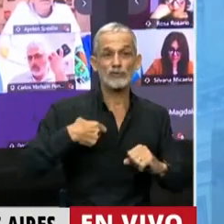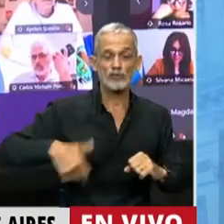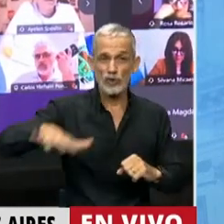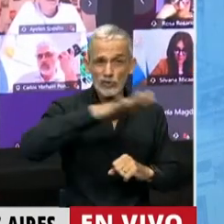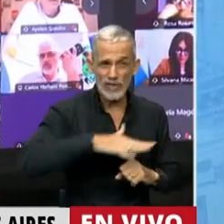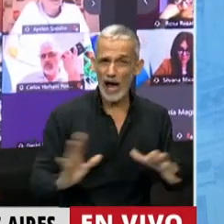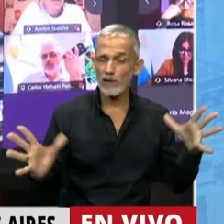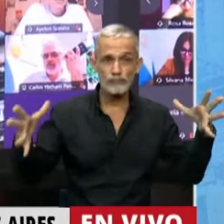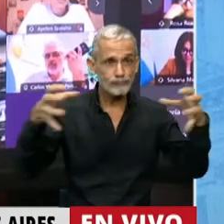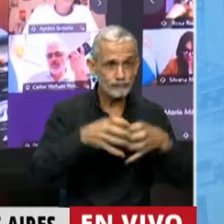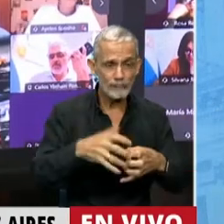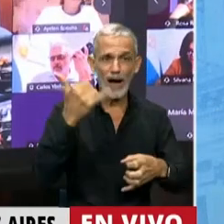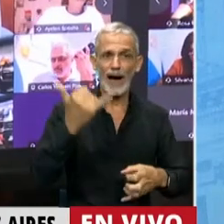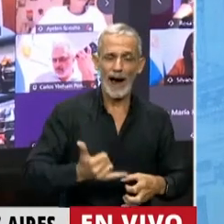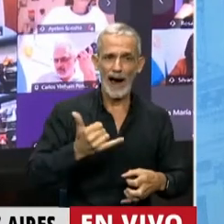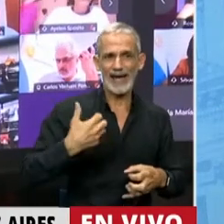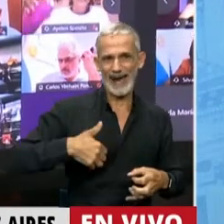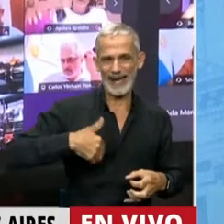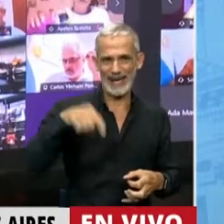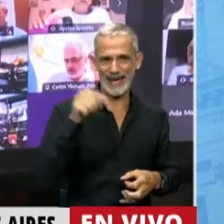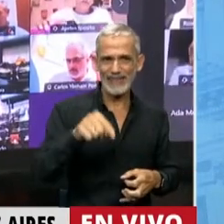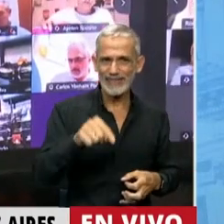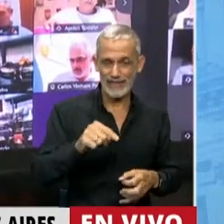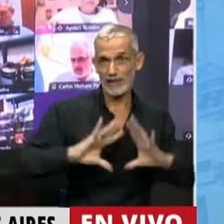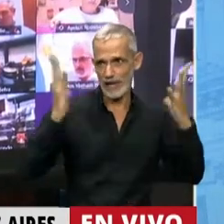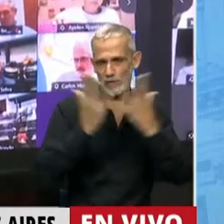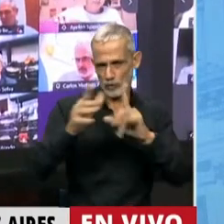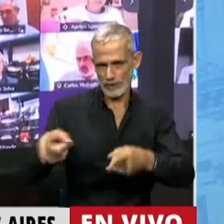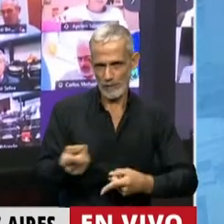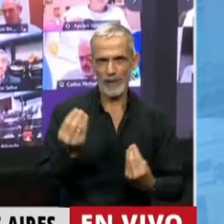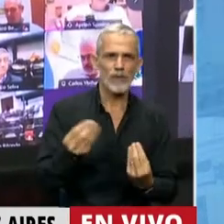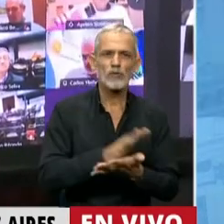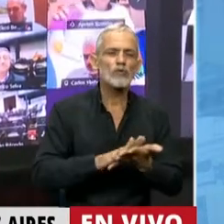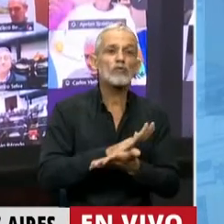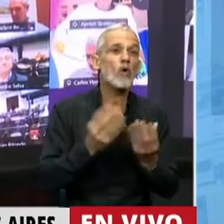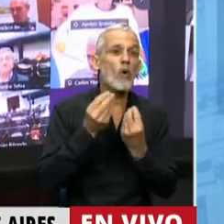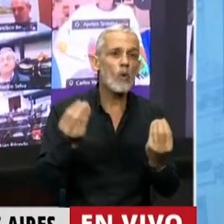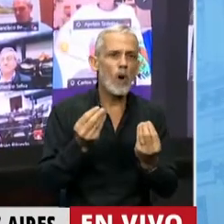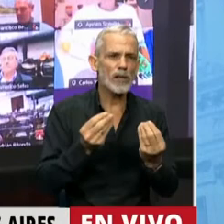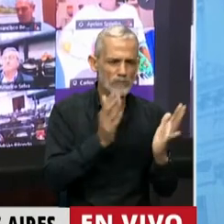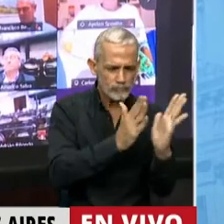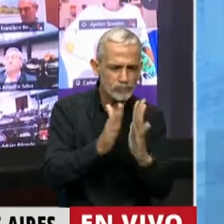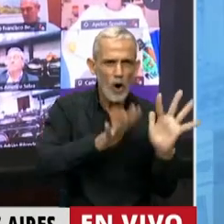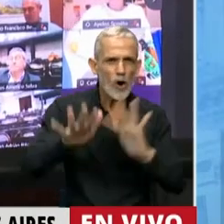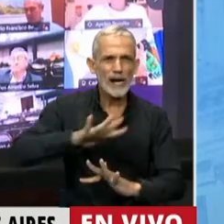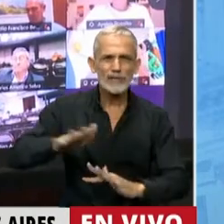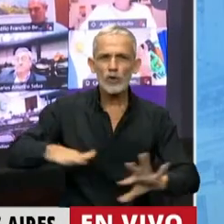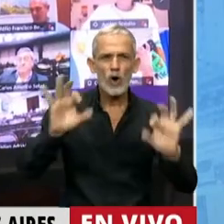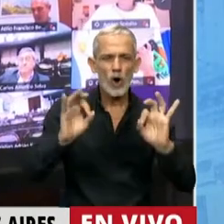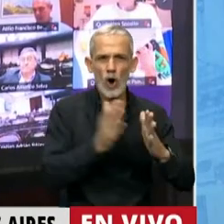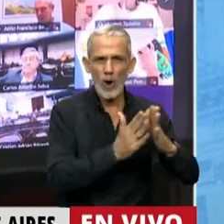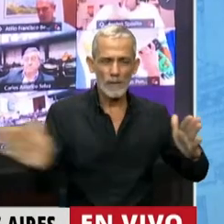de conjunto que está atravesando la Argentina y el mundo. Pero para eso hace falta una reorganización integral